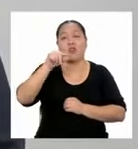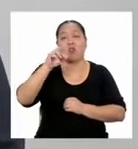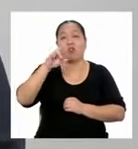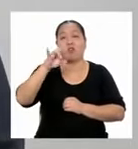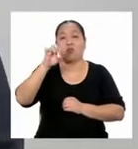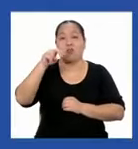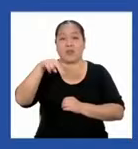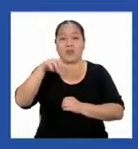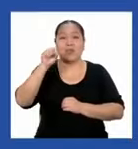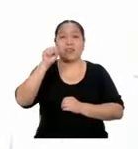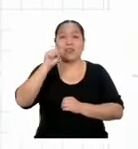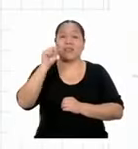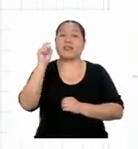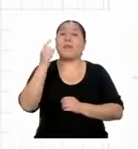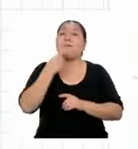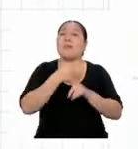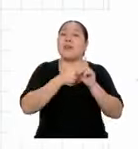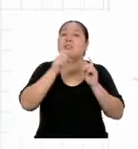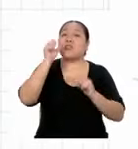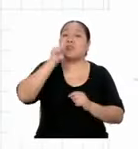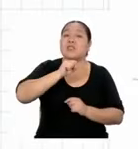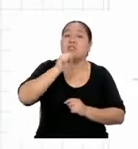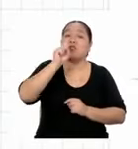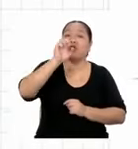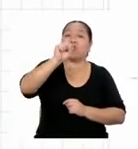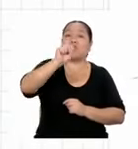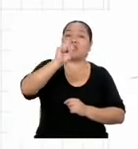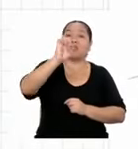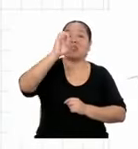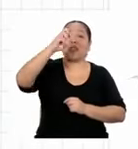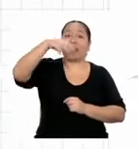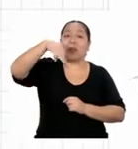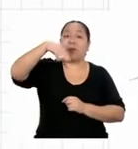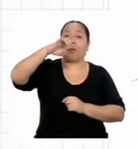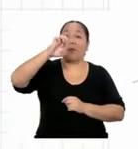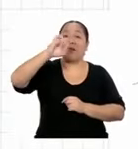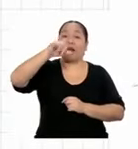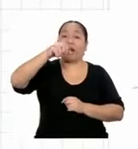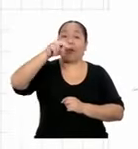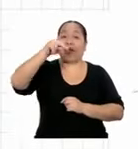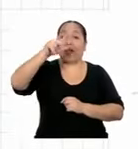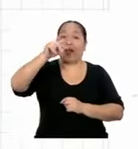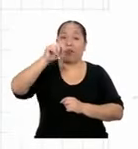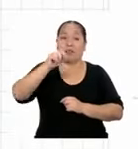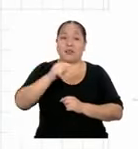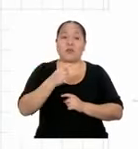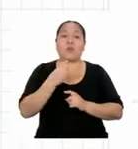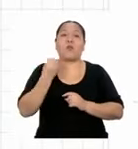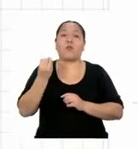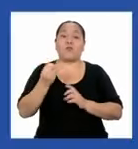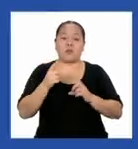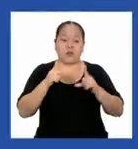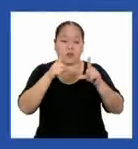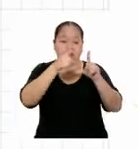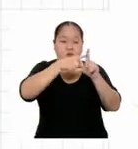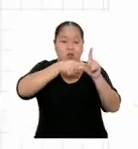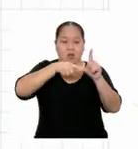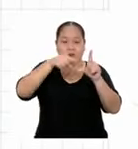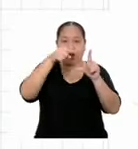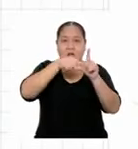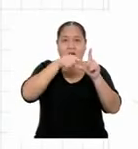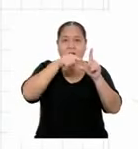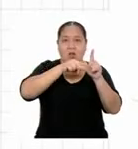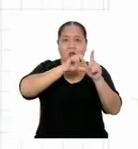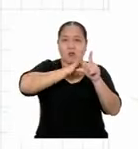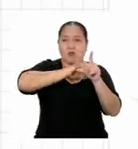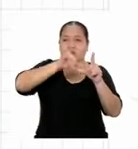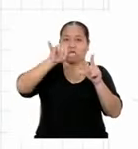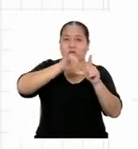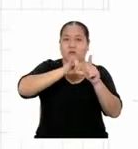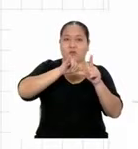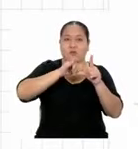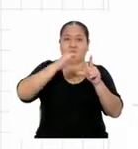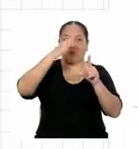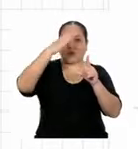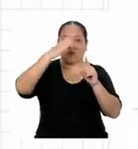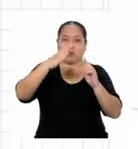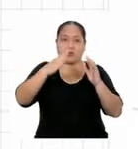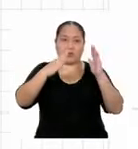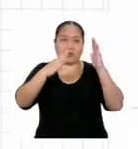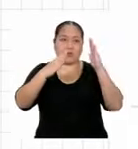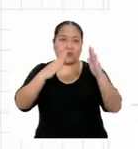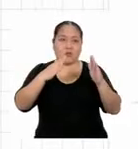sí semejantes. Porque sus ángulos correspondientes son iguales. Y sus lados